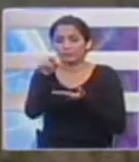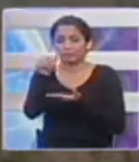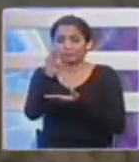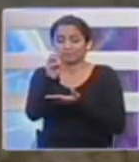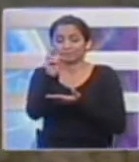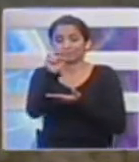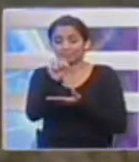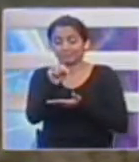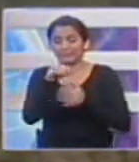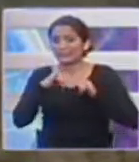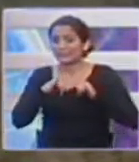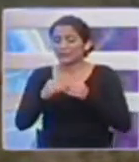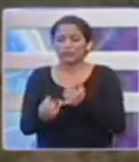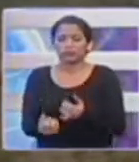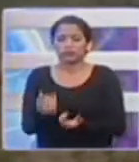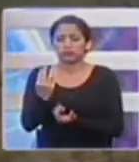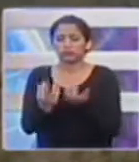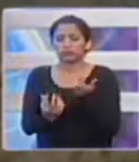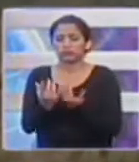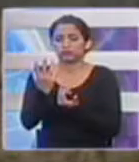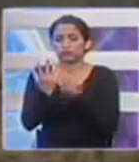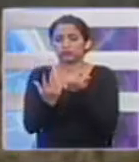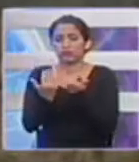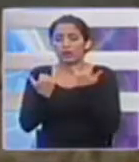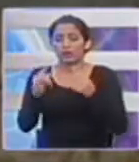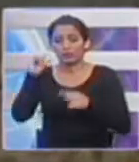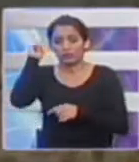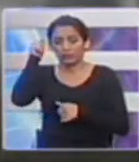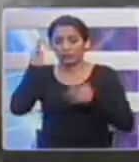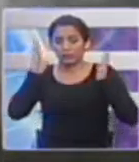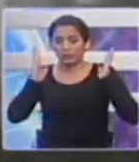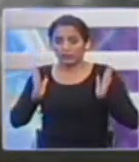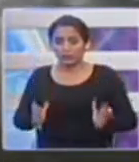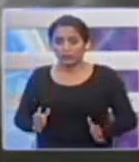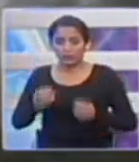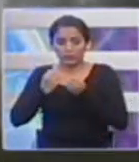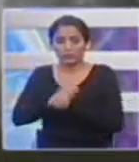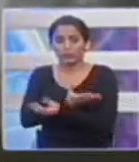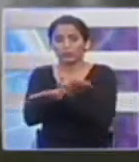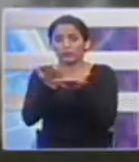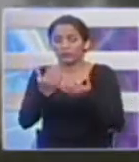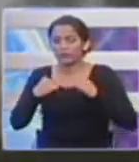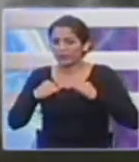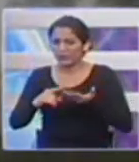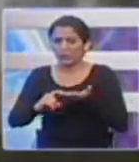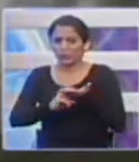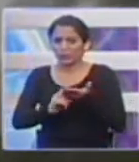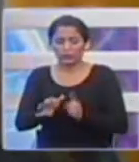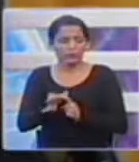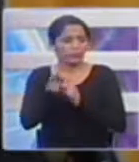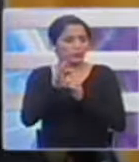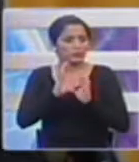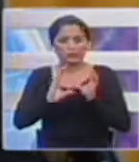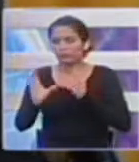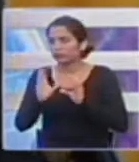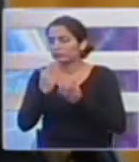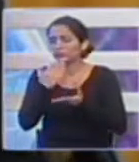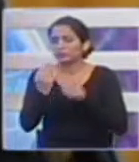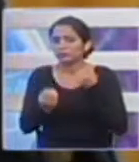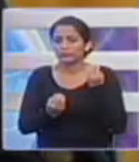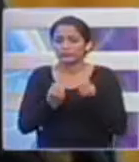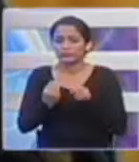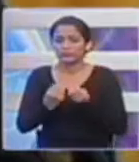El gobernador anuncia que el Comité de Operaciones Emergentes está en sesión permanente para actuar de manera inmediata. Se